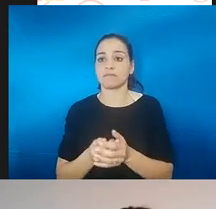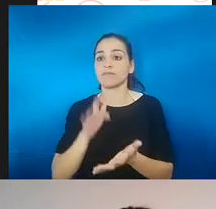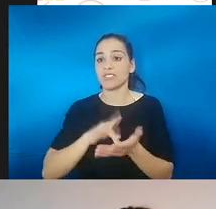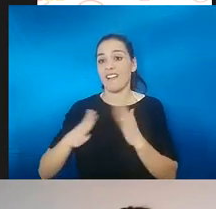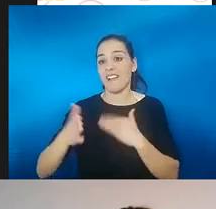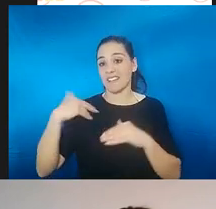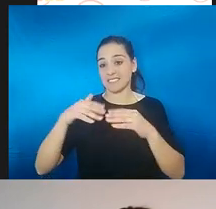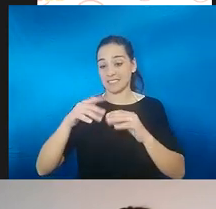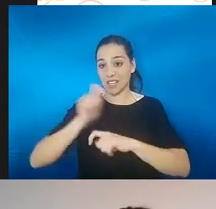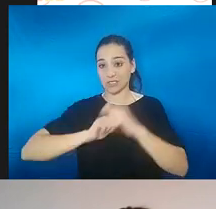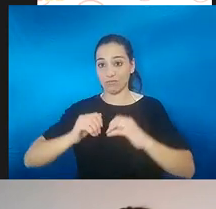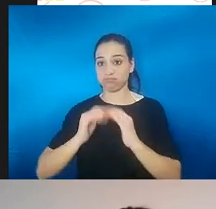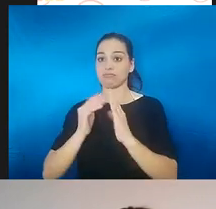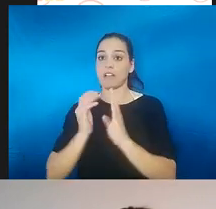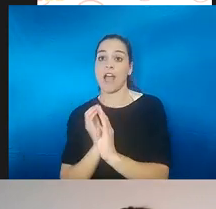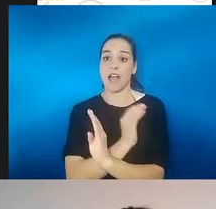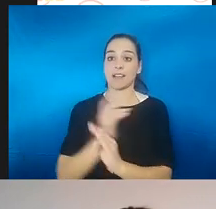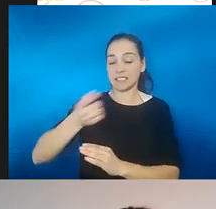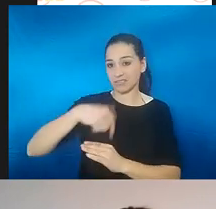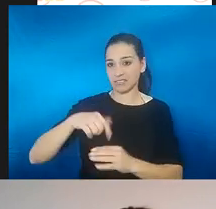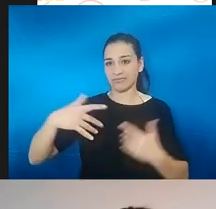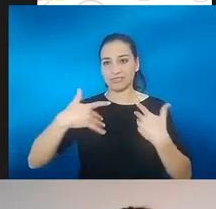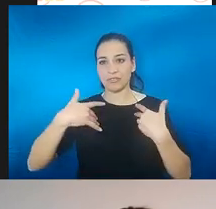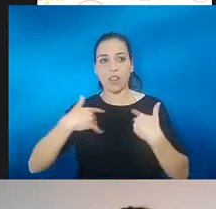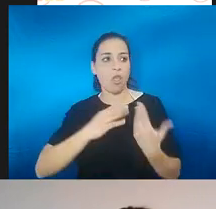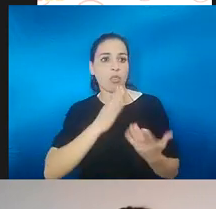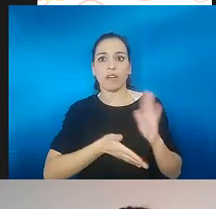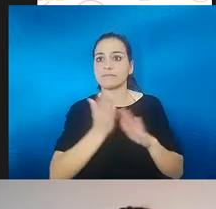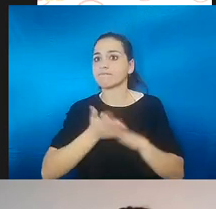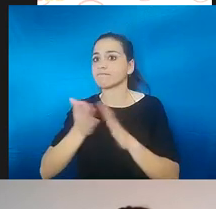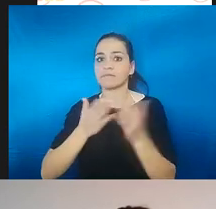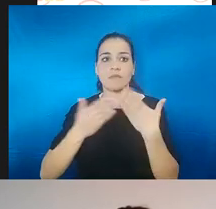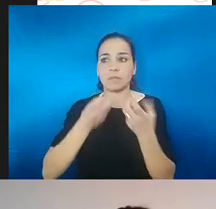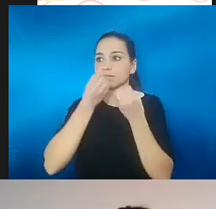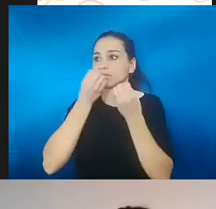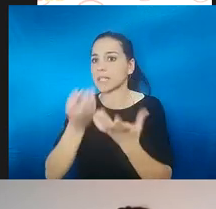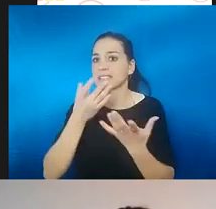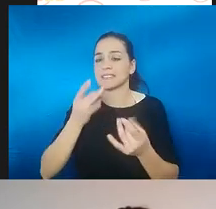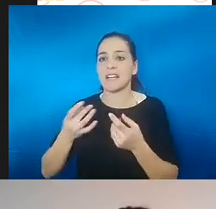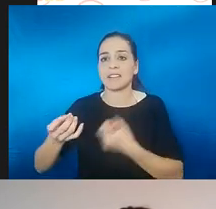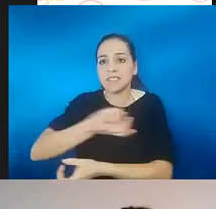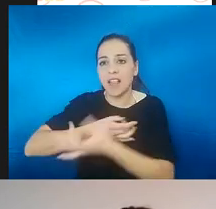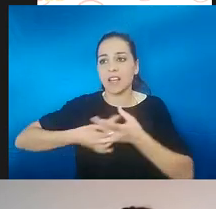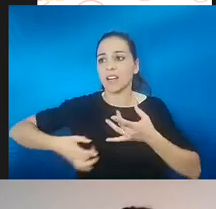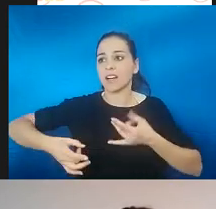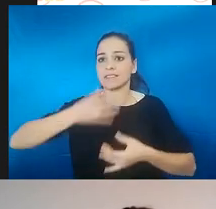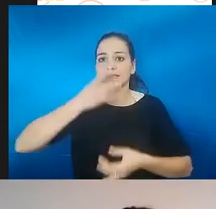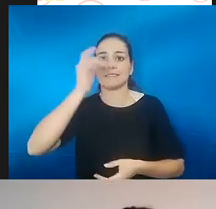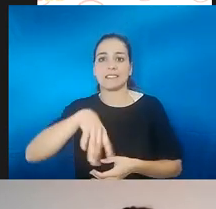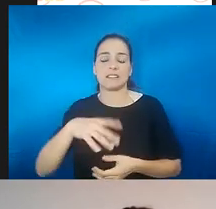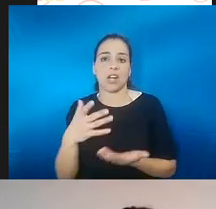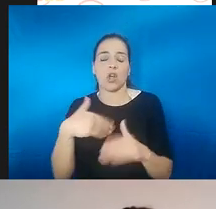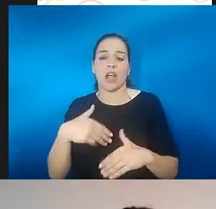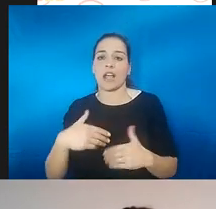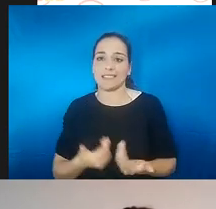Porque muchos, cuando no estaba la asociación, no teníamos dónde acudir, ni con quién hablar, ni con quién compartir lo que nosotros estábamos sufriendo.